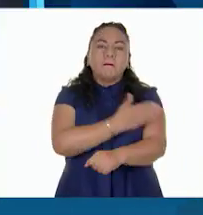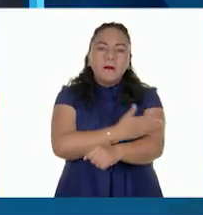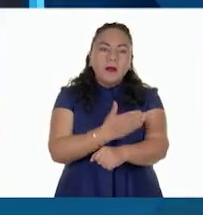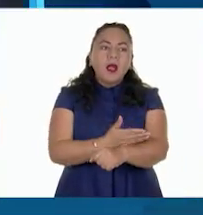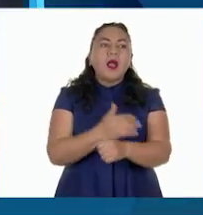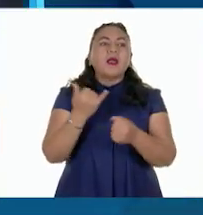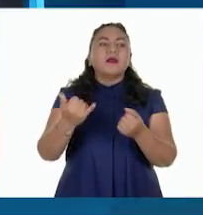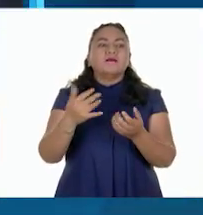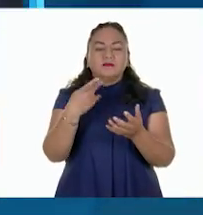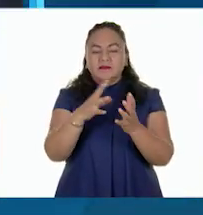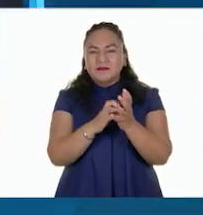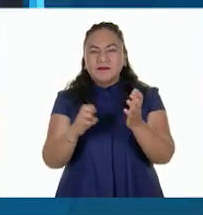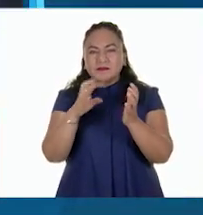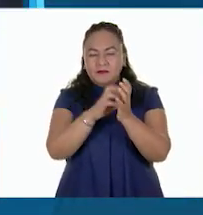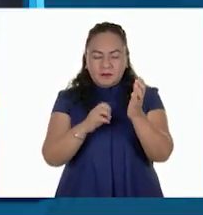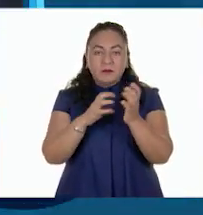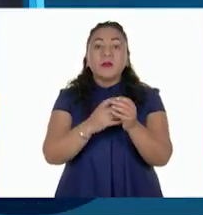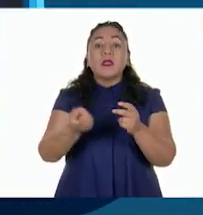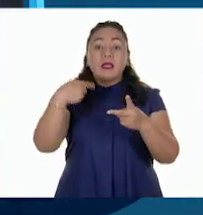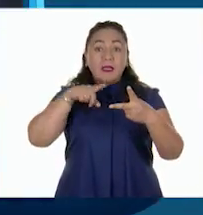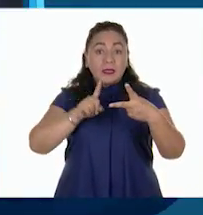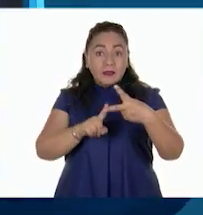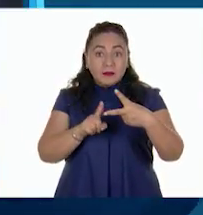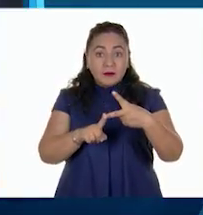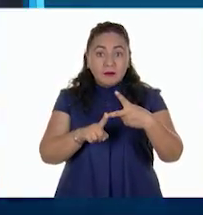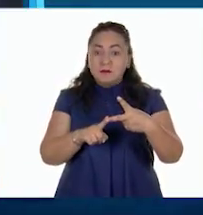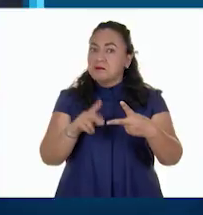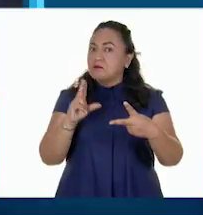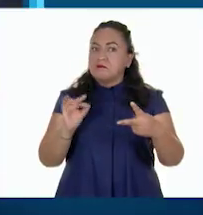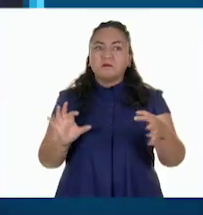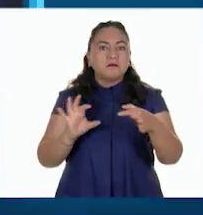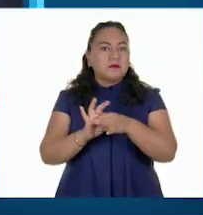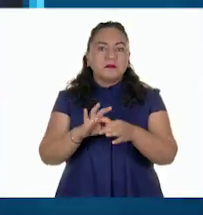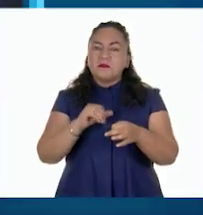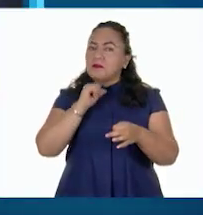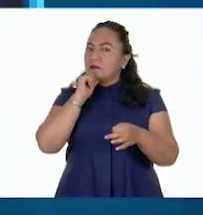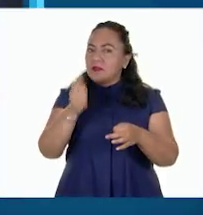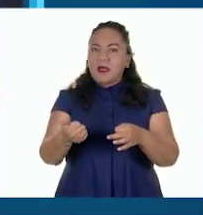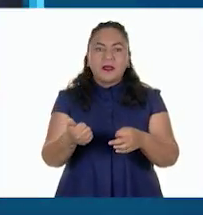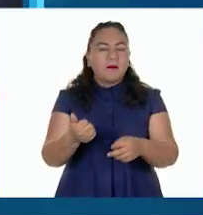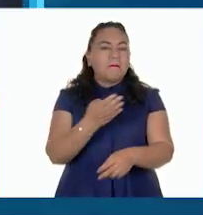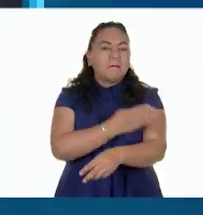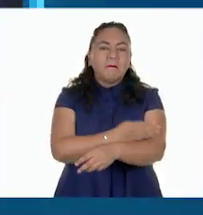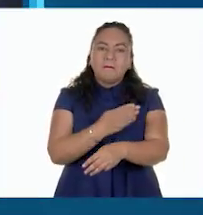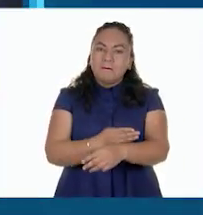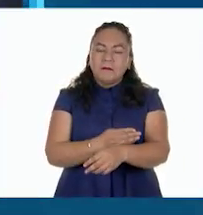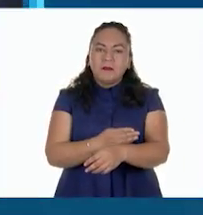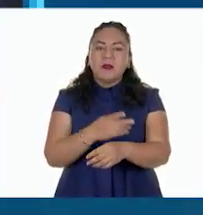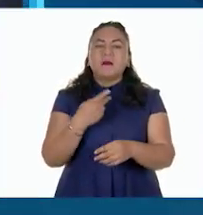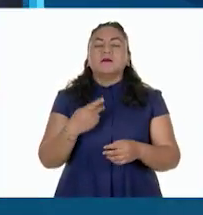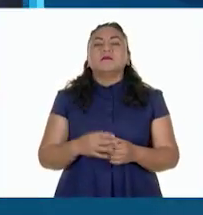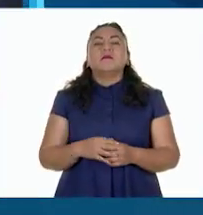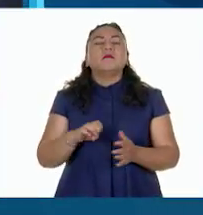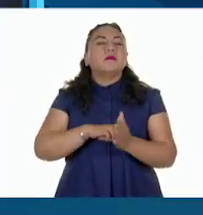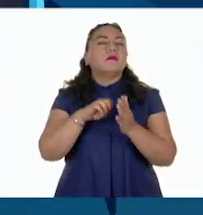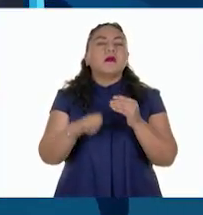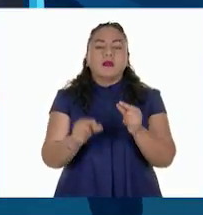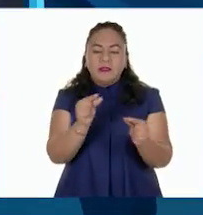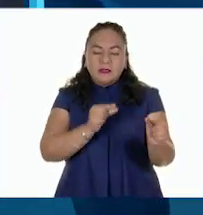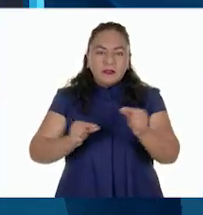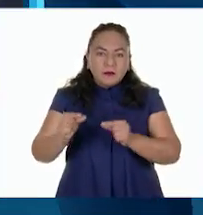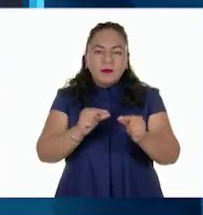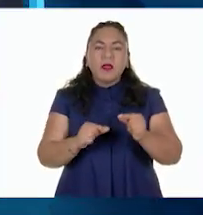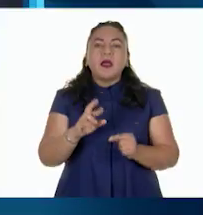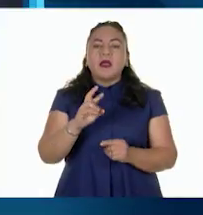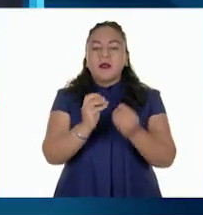la celulosa. La segunda, a los recursos que no están constituidos principalmente de materiales leñosos, como semillas,